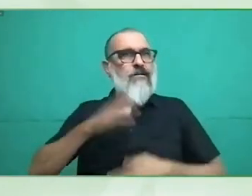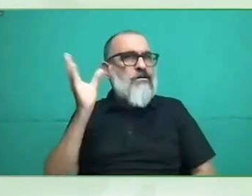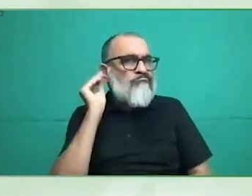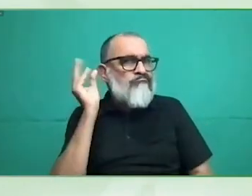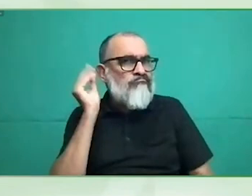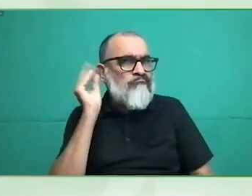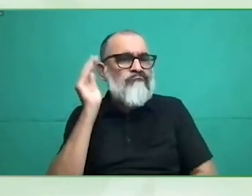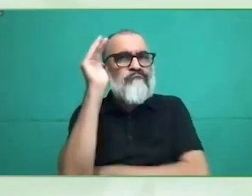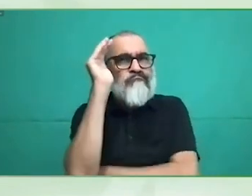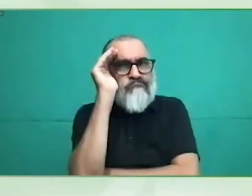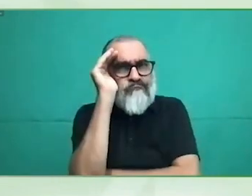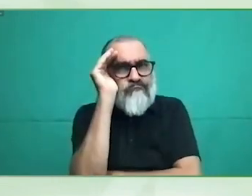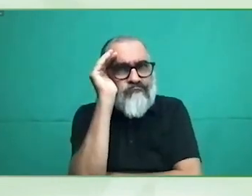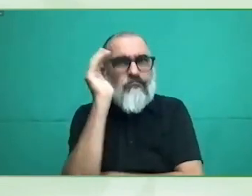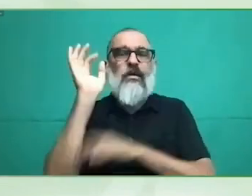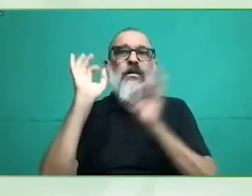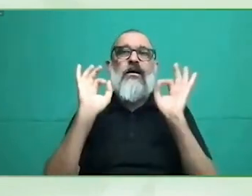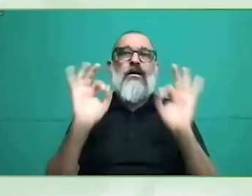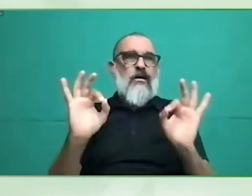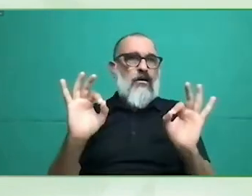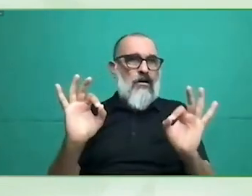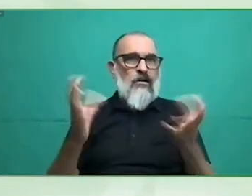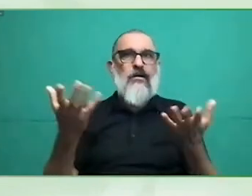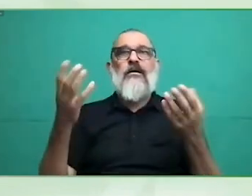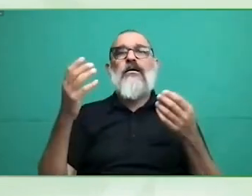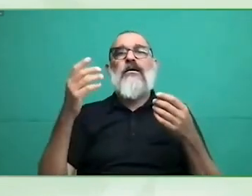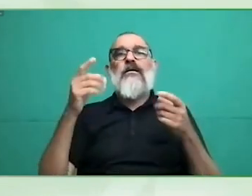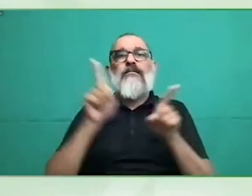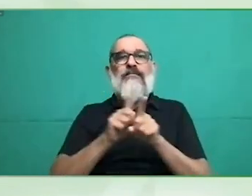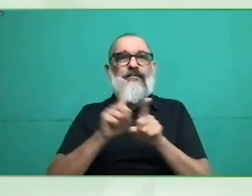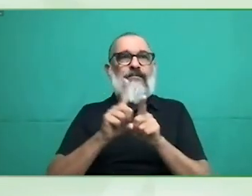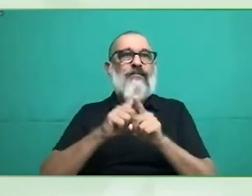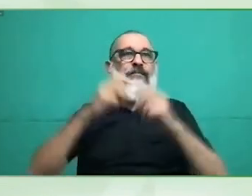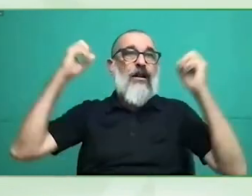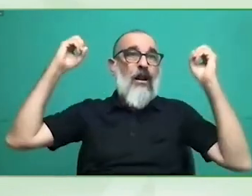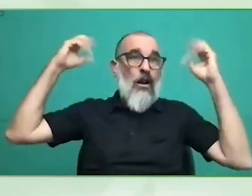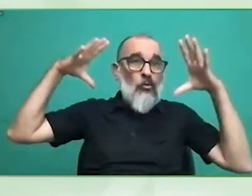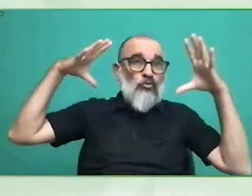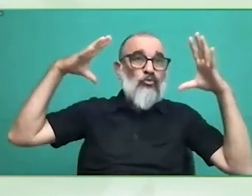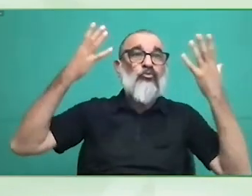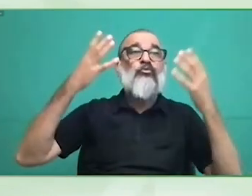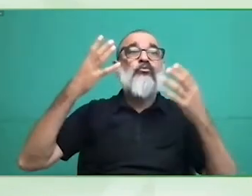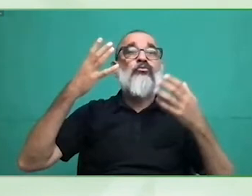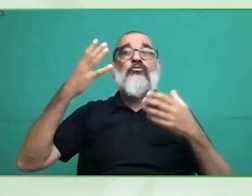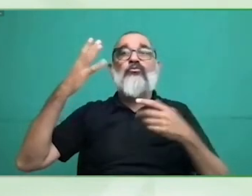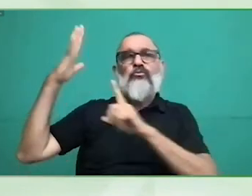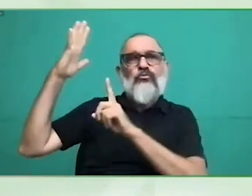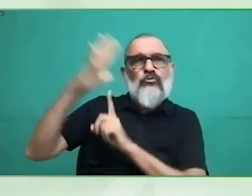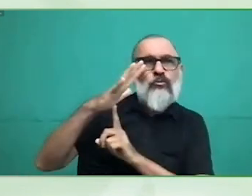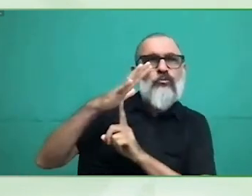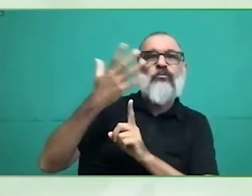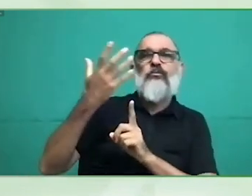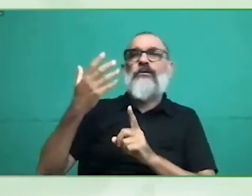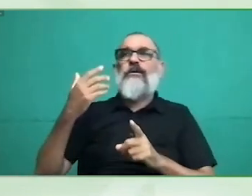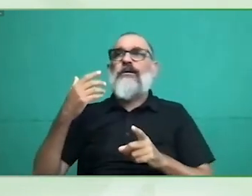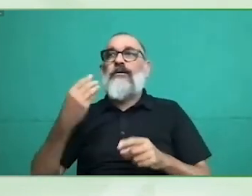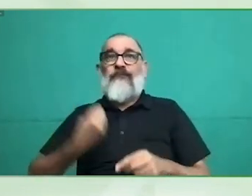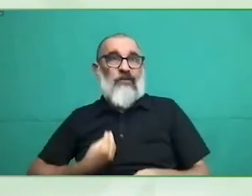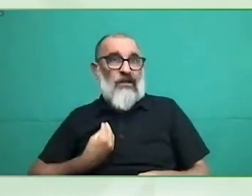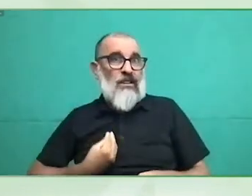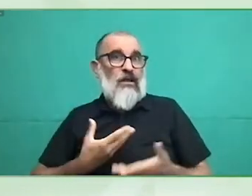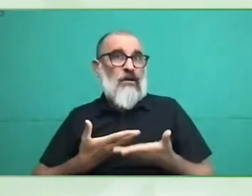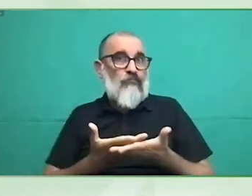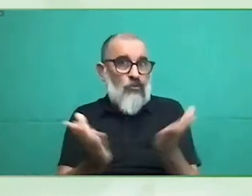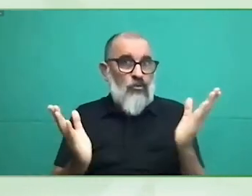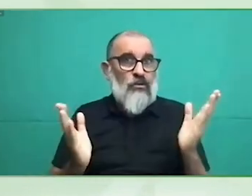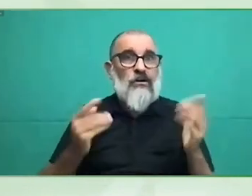del derecho a la vida pública y política que como todos los demás derechos es súper importante para la